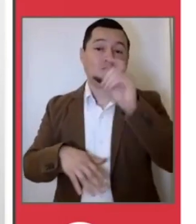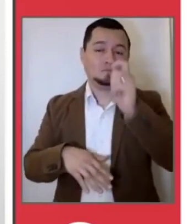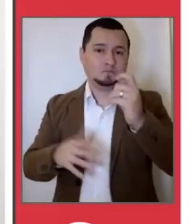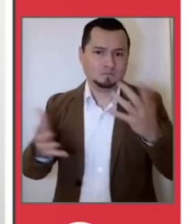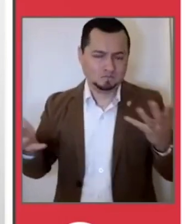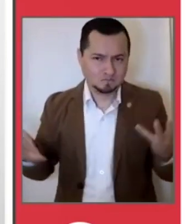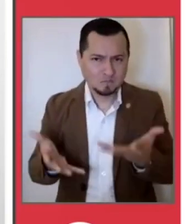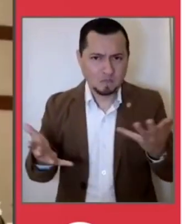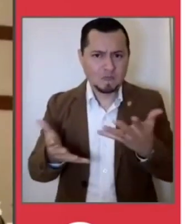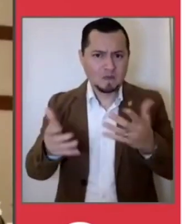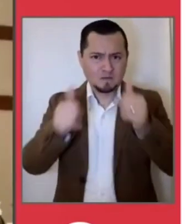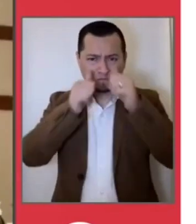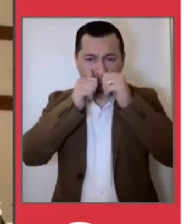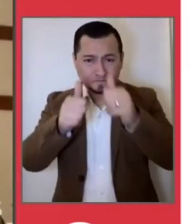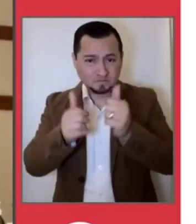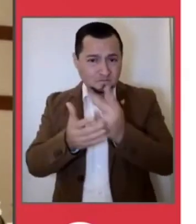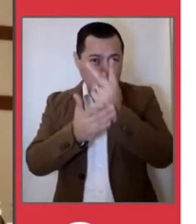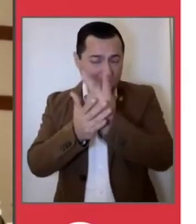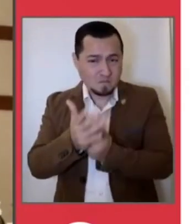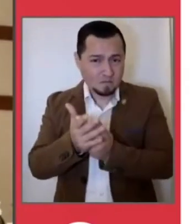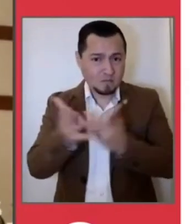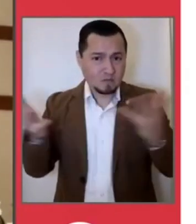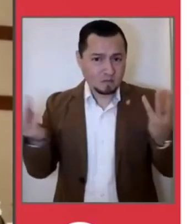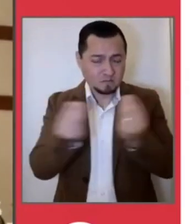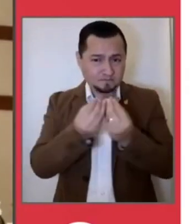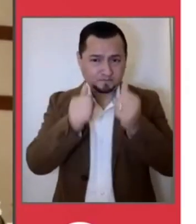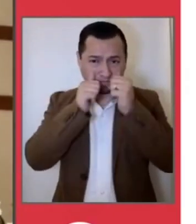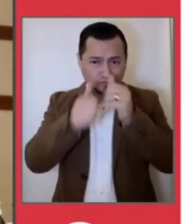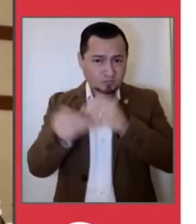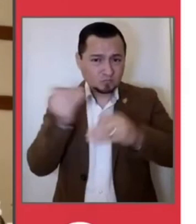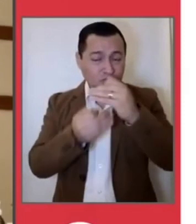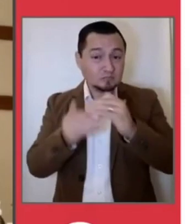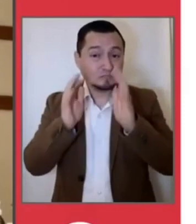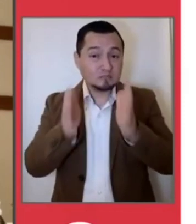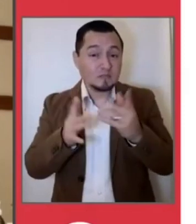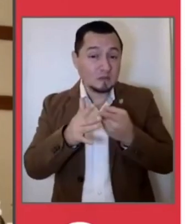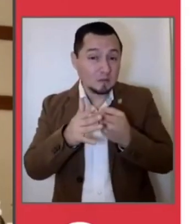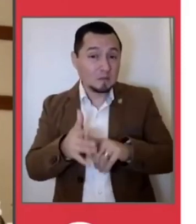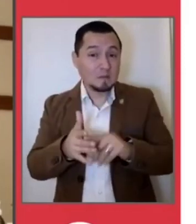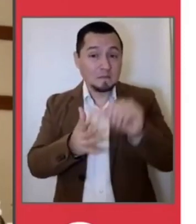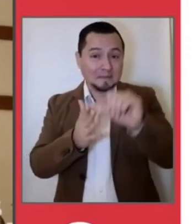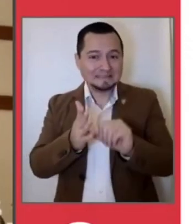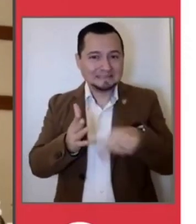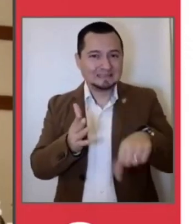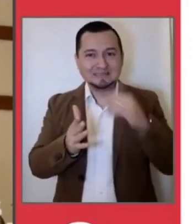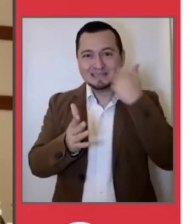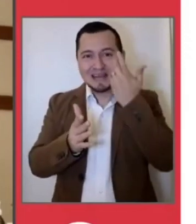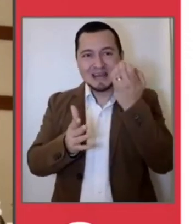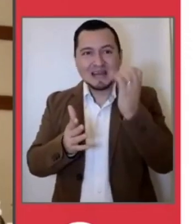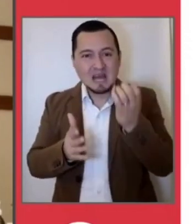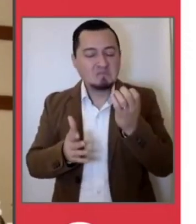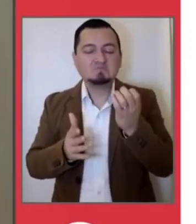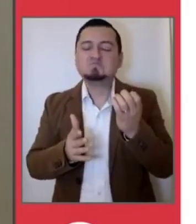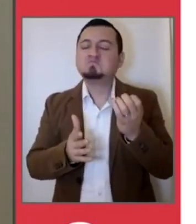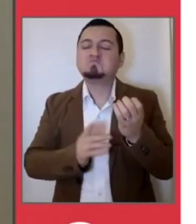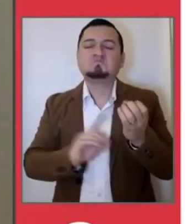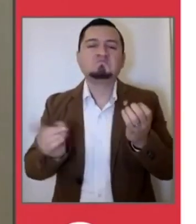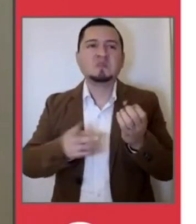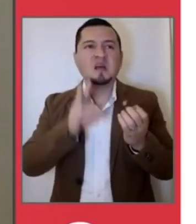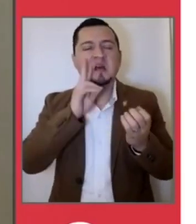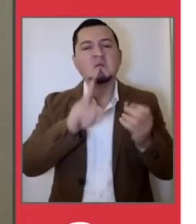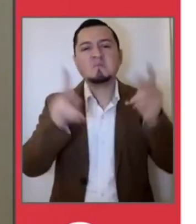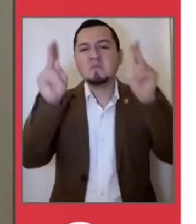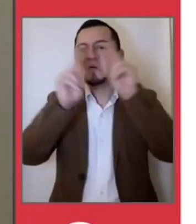todo un trabajo de planeación para poder lograr arrancar en este mes el regreso a clases presenciales, pero no hay condiciones en este momento